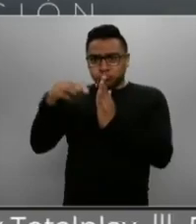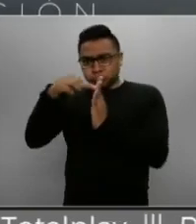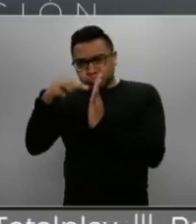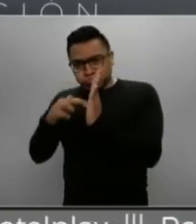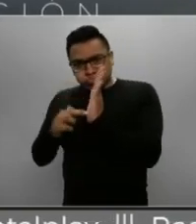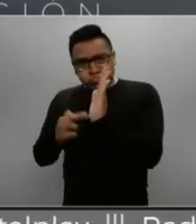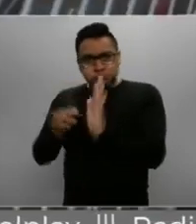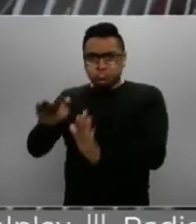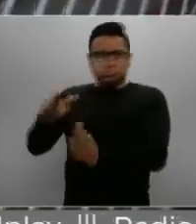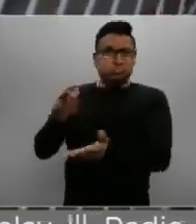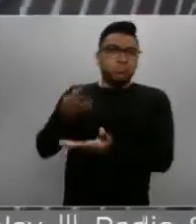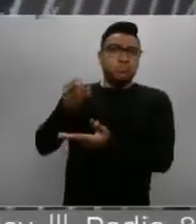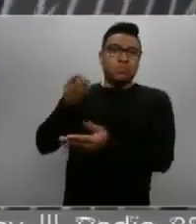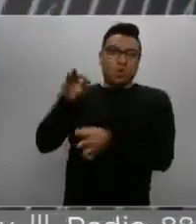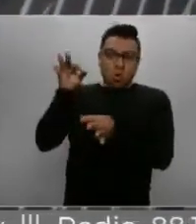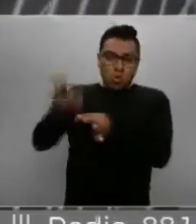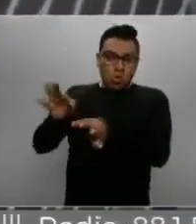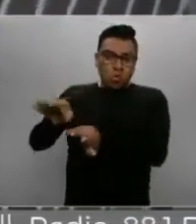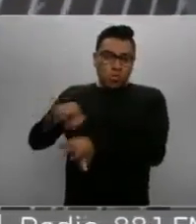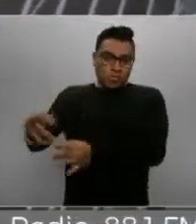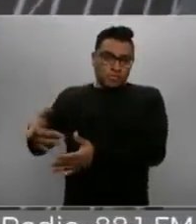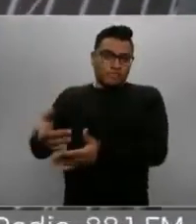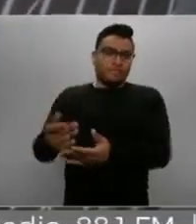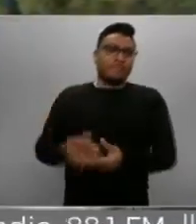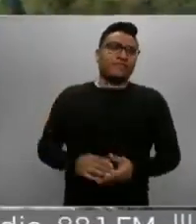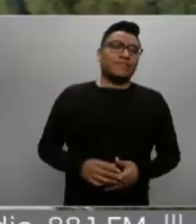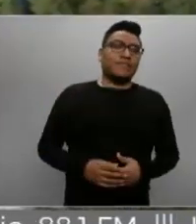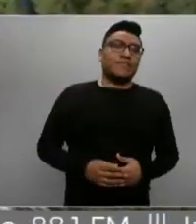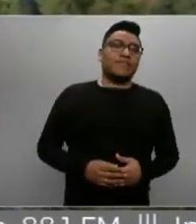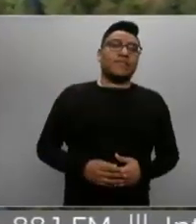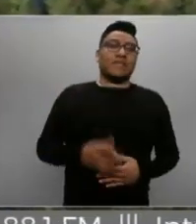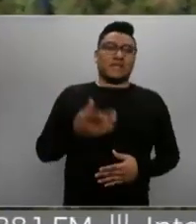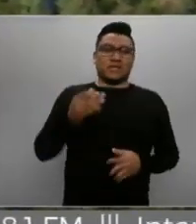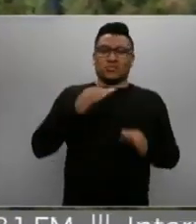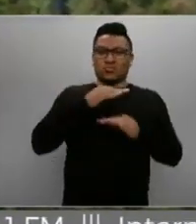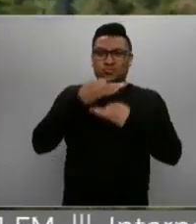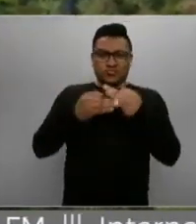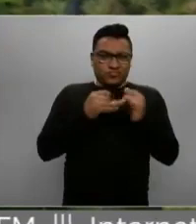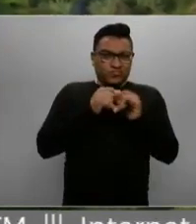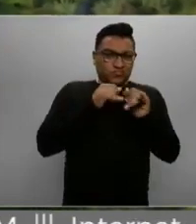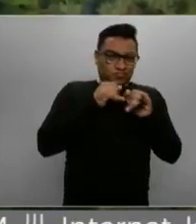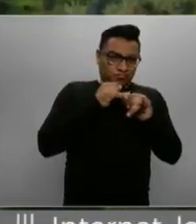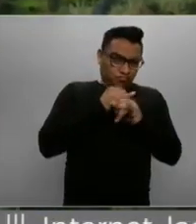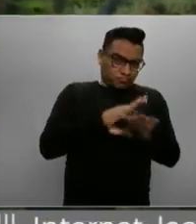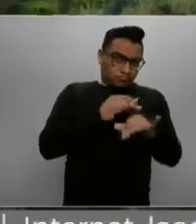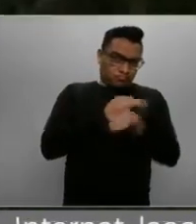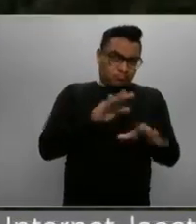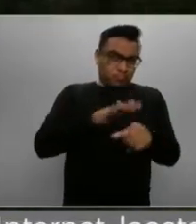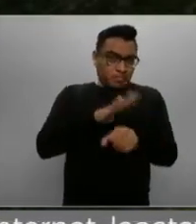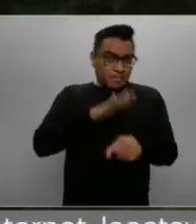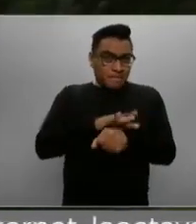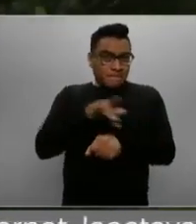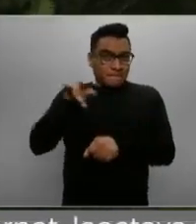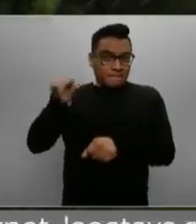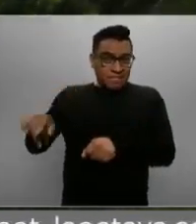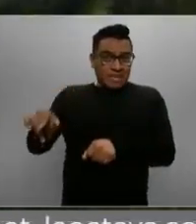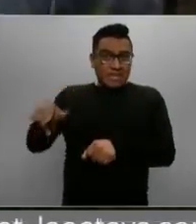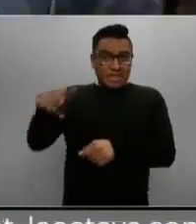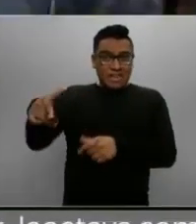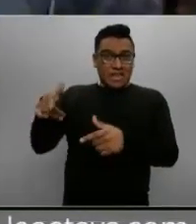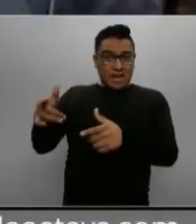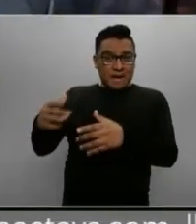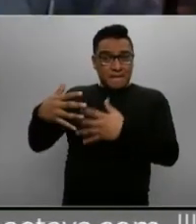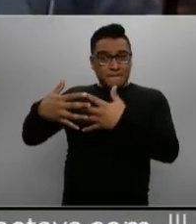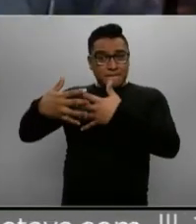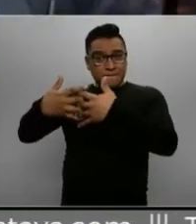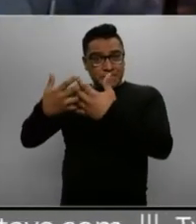convocatoria. Sí, los datos relevantes adicionales a esto es que esta empresa portuguesa